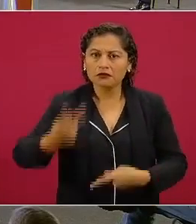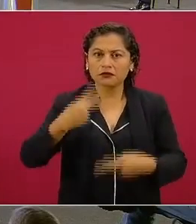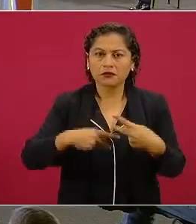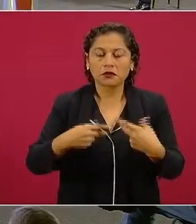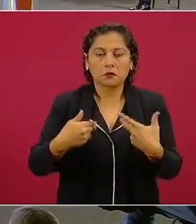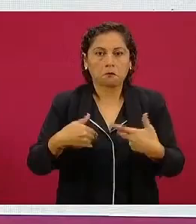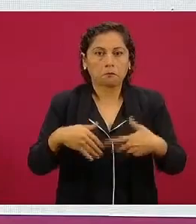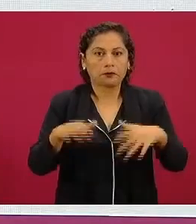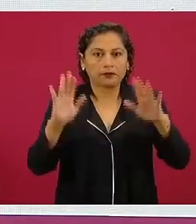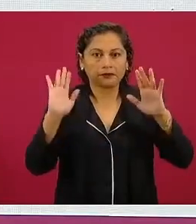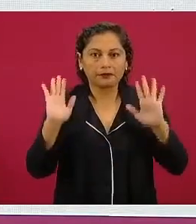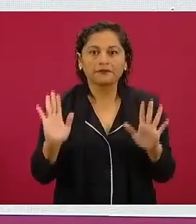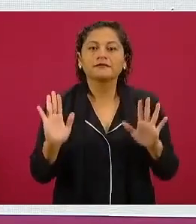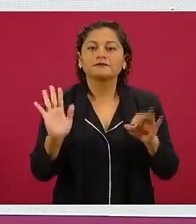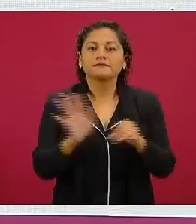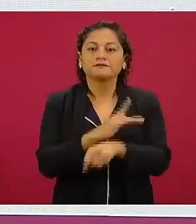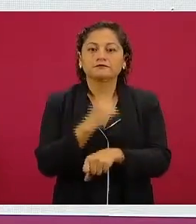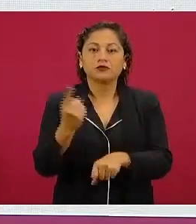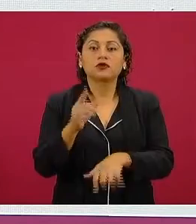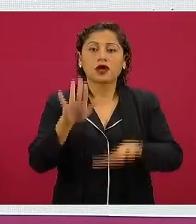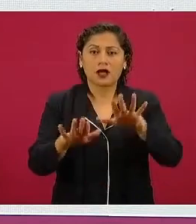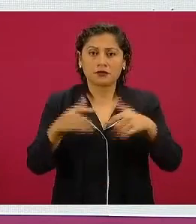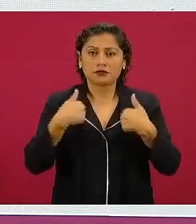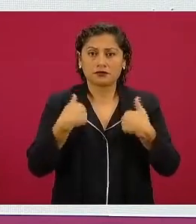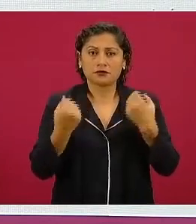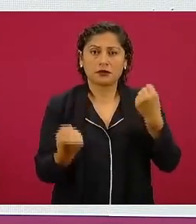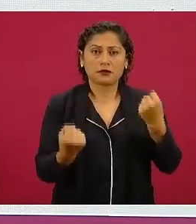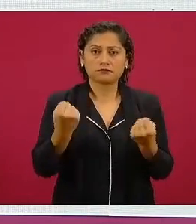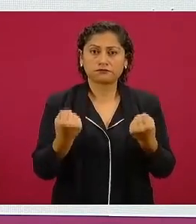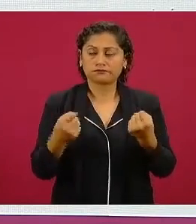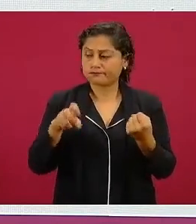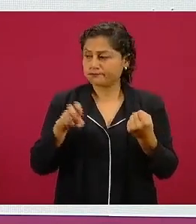automovilistas que volteen a ver y estoy ahí.